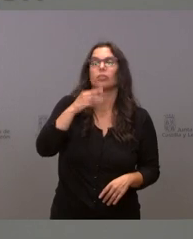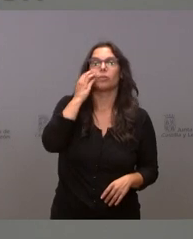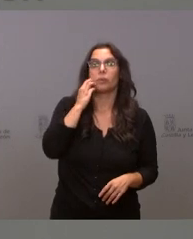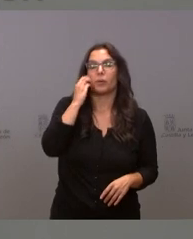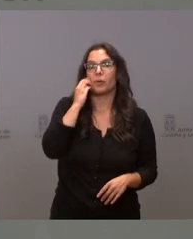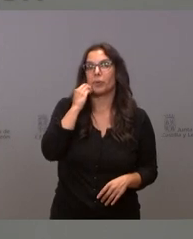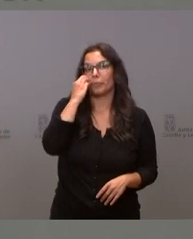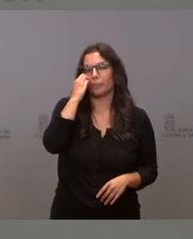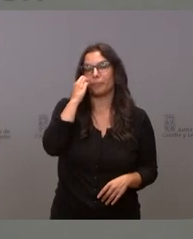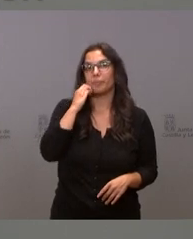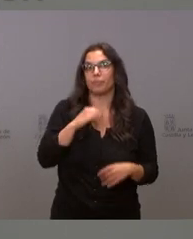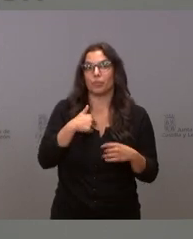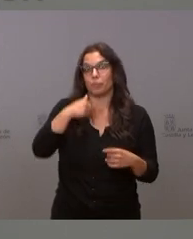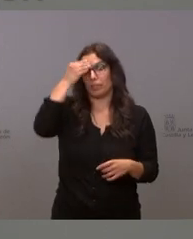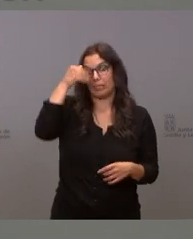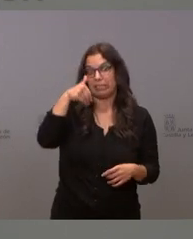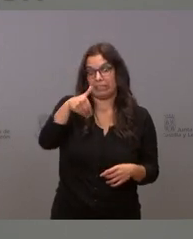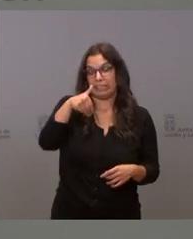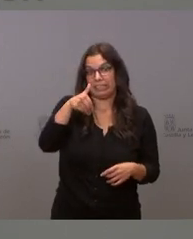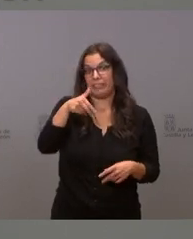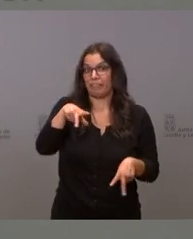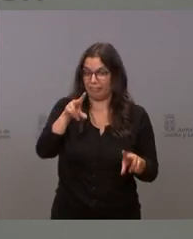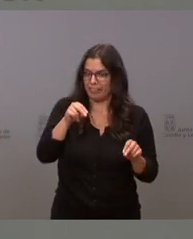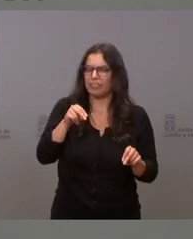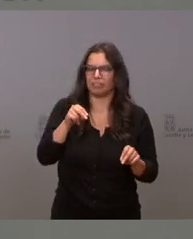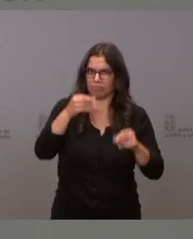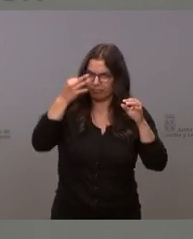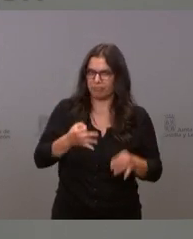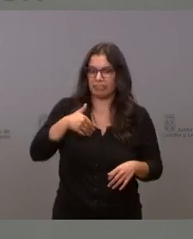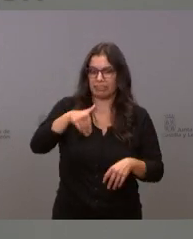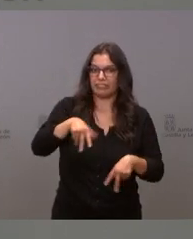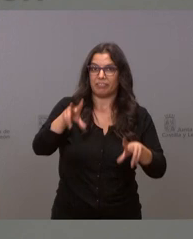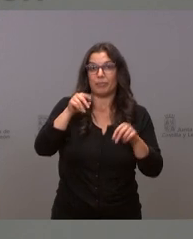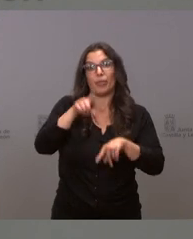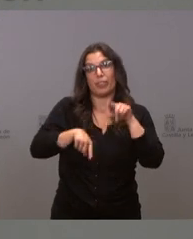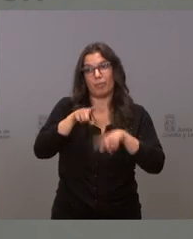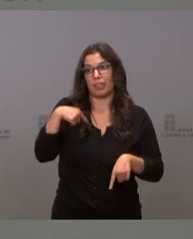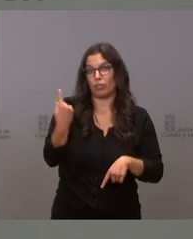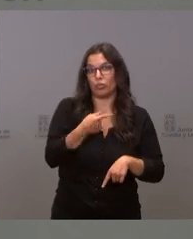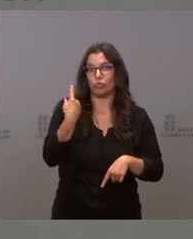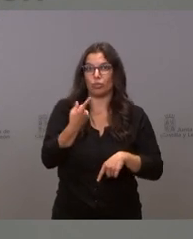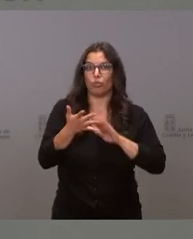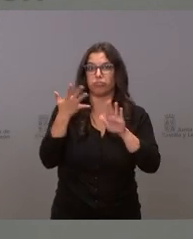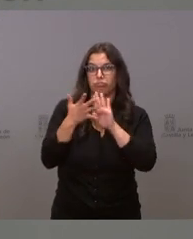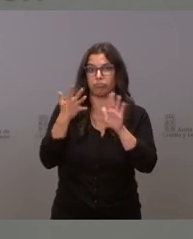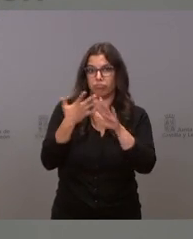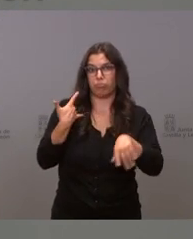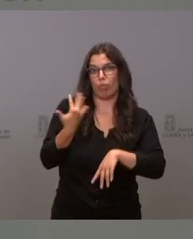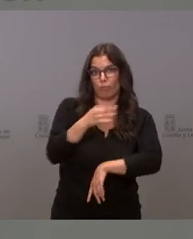momento creo que nos quedaba poco y sigo creyendo que nos queda poco y que eso depende de nuestra capacidad de mantener el ritmo de vacunación